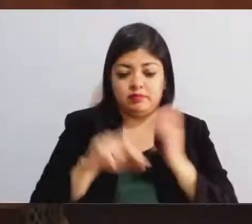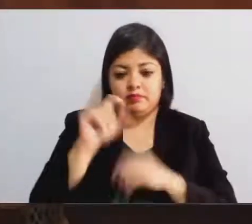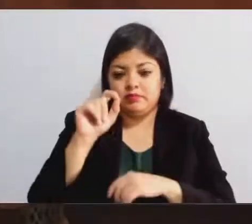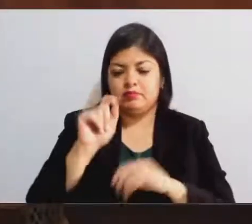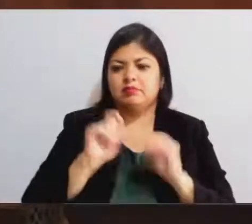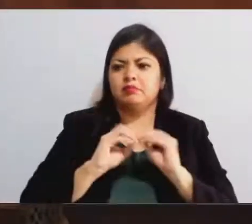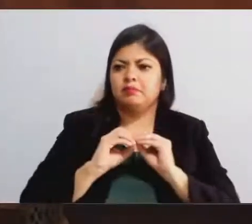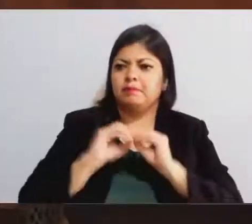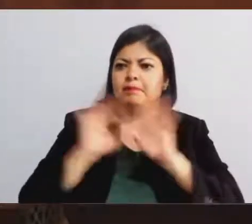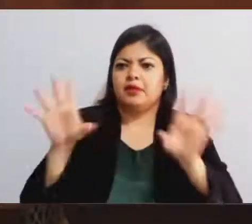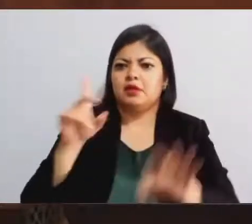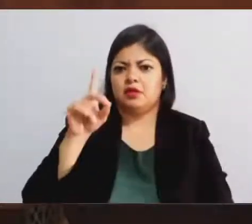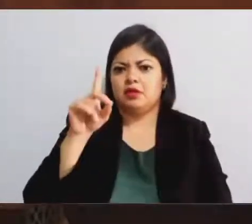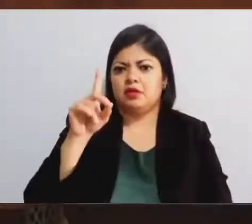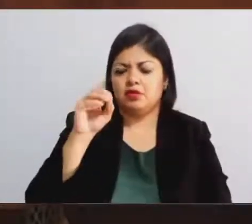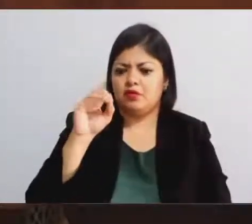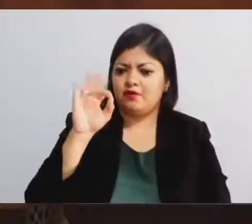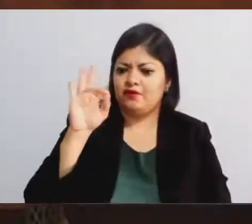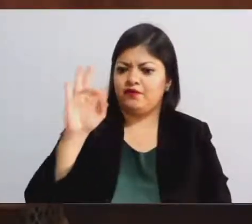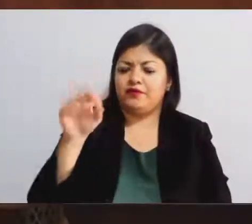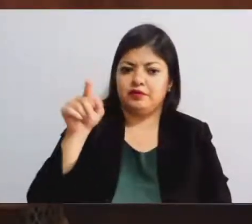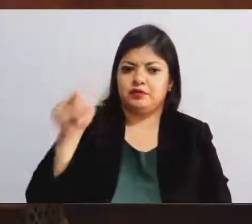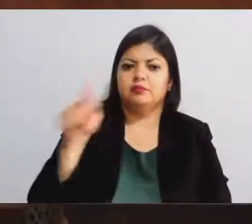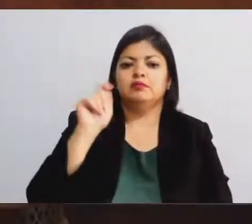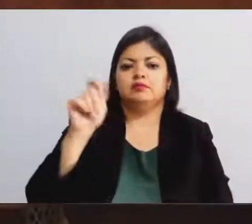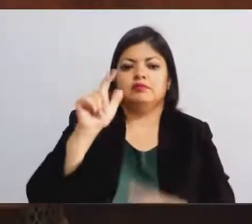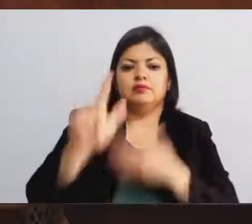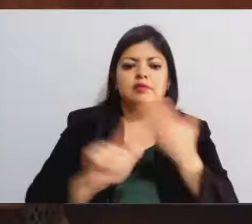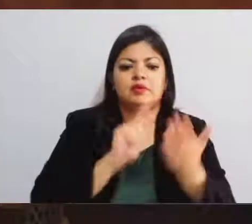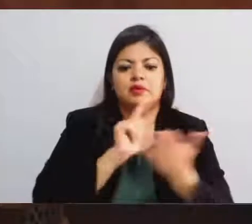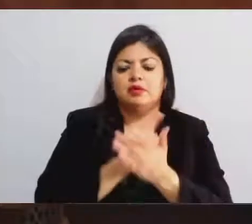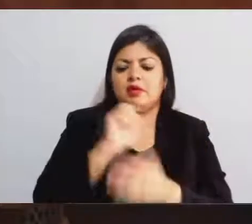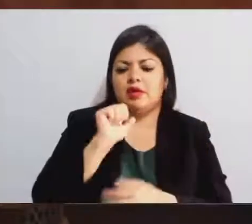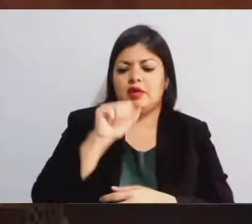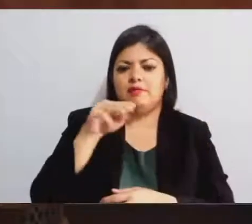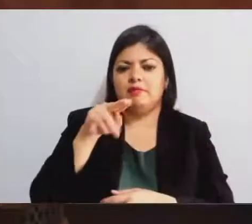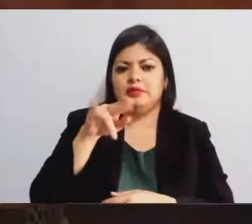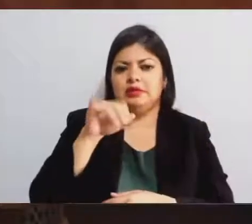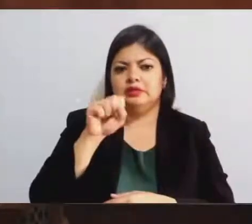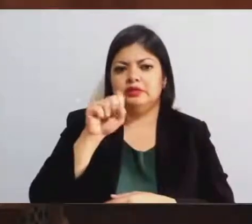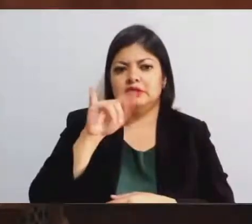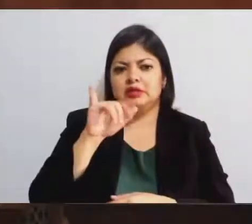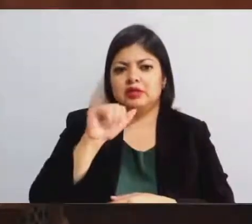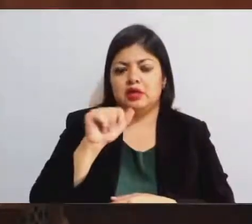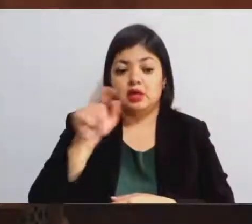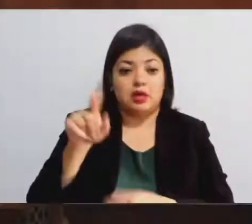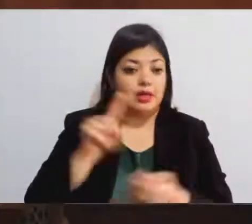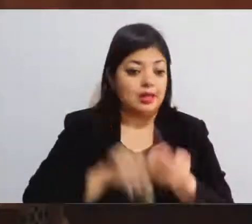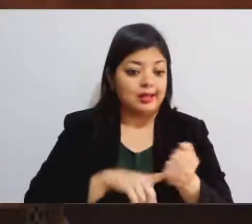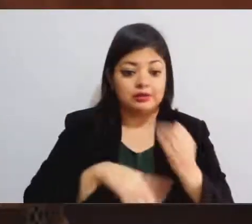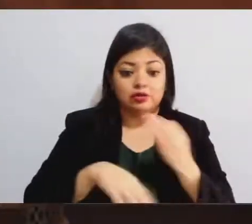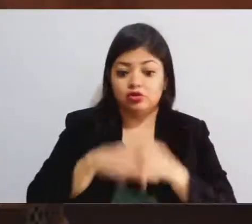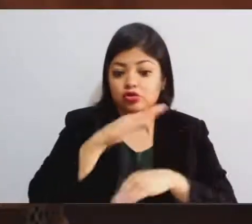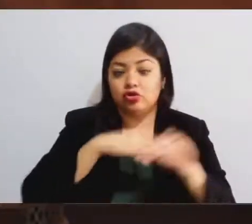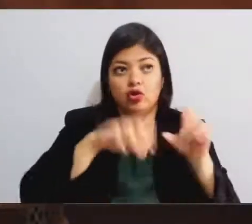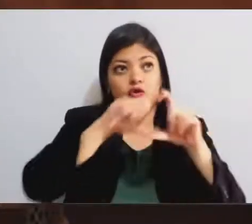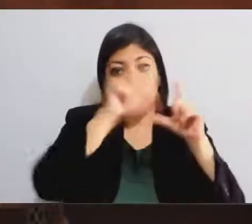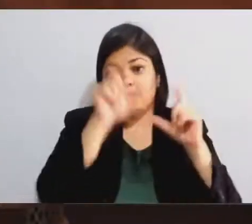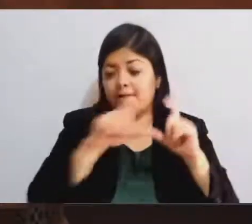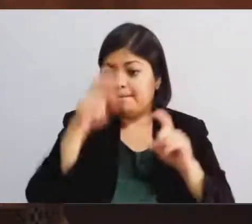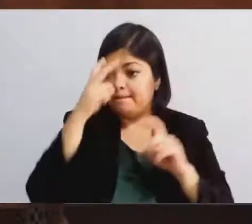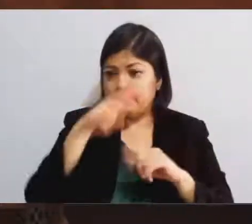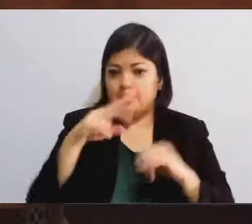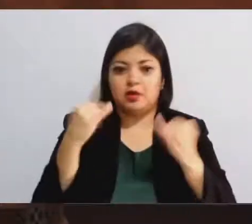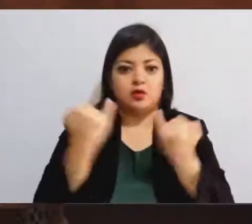Diario Oficial de la Federación la Ley de Amnistía, misma que aplica en todo el territorio nacional y que